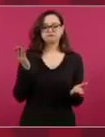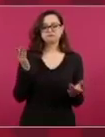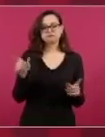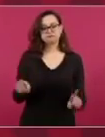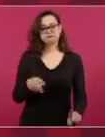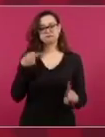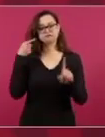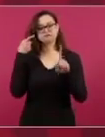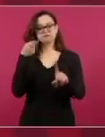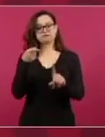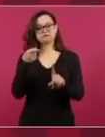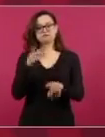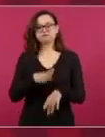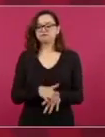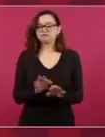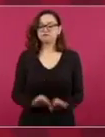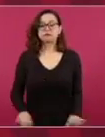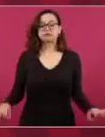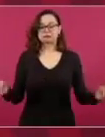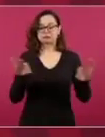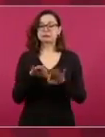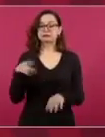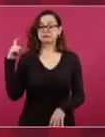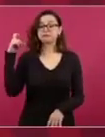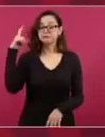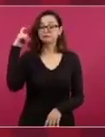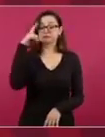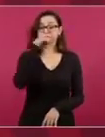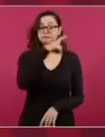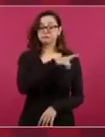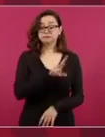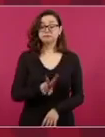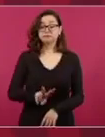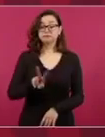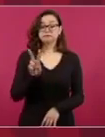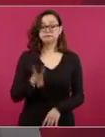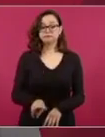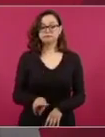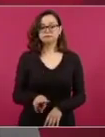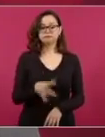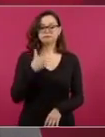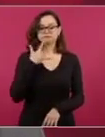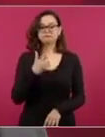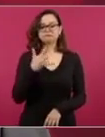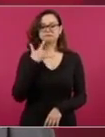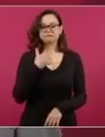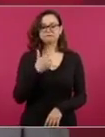un reto, un desafío que tenemos, el que logremos